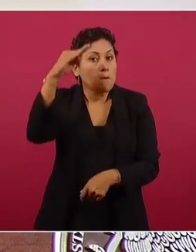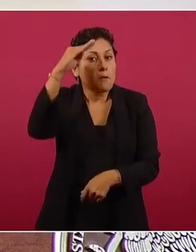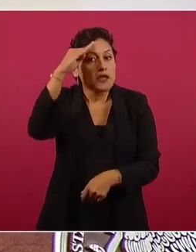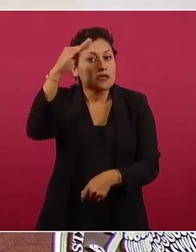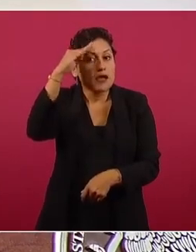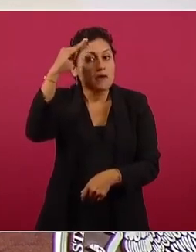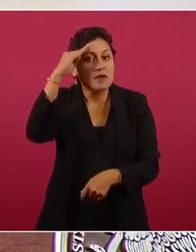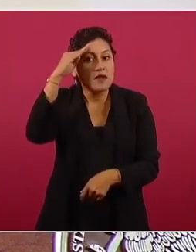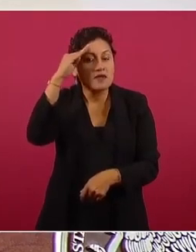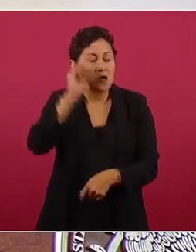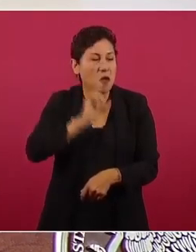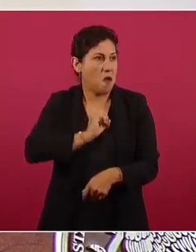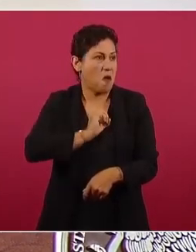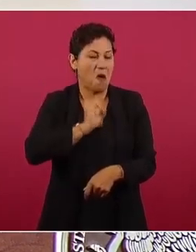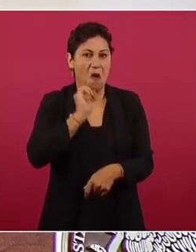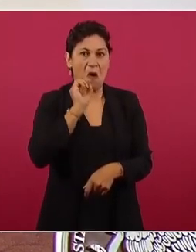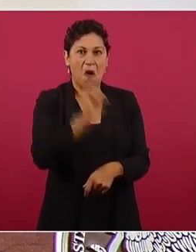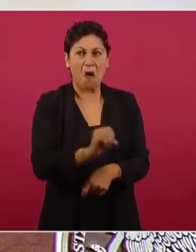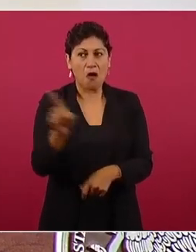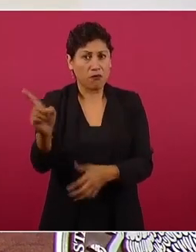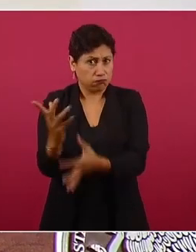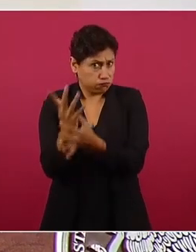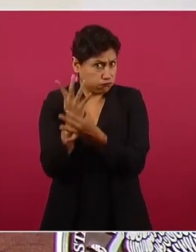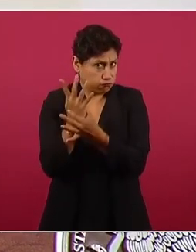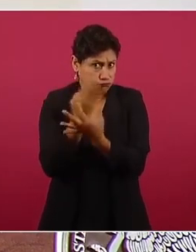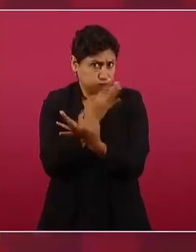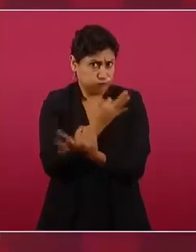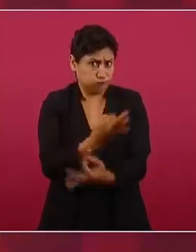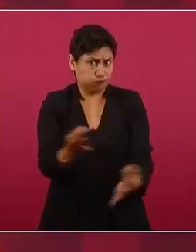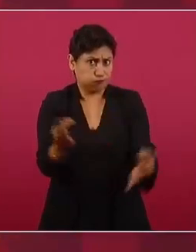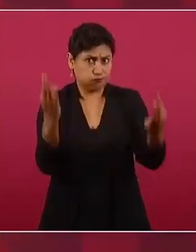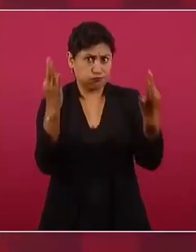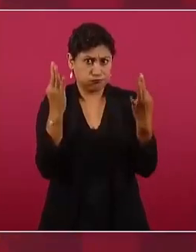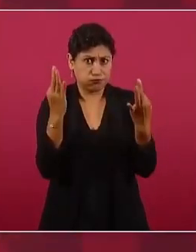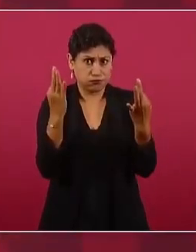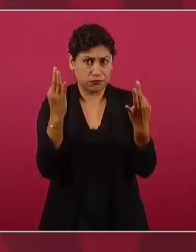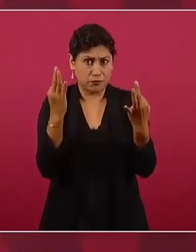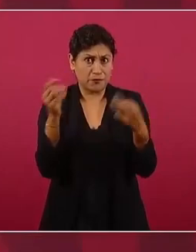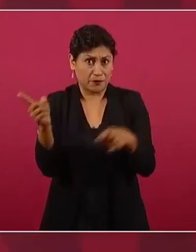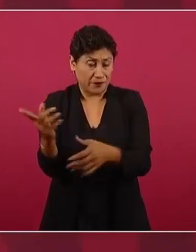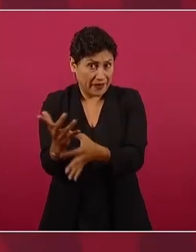y hasta lo externaba iba yo a llegar.